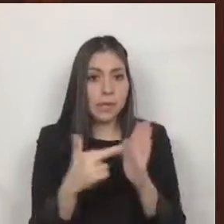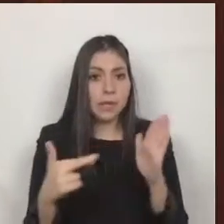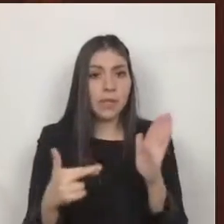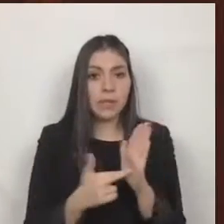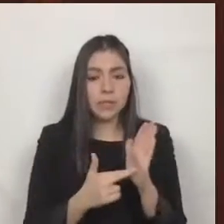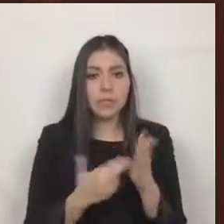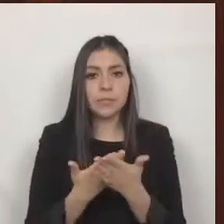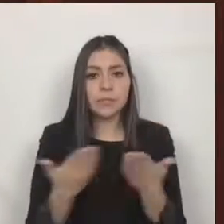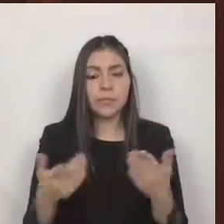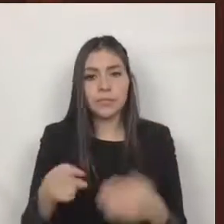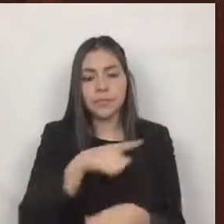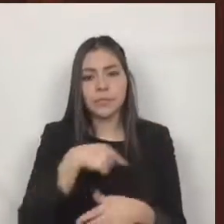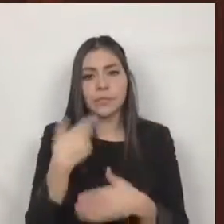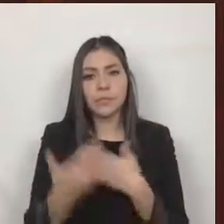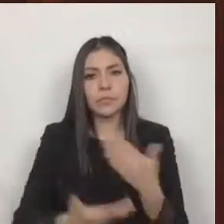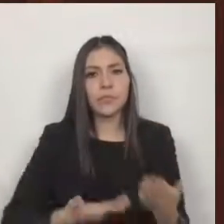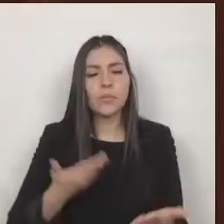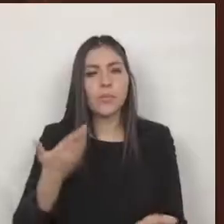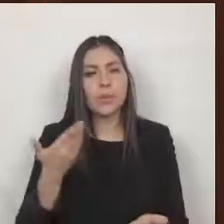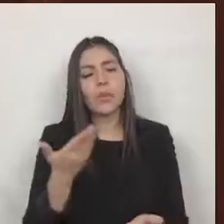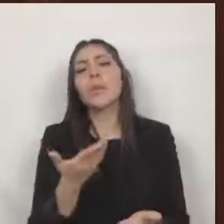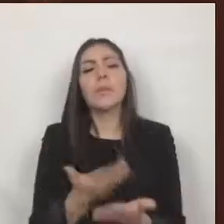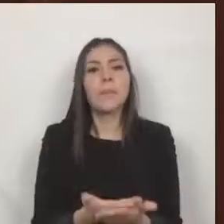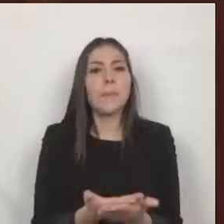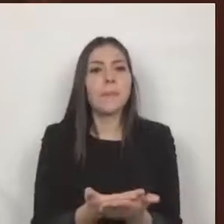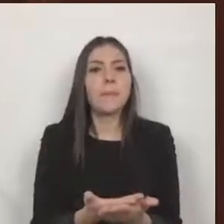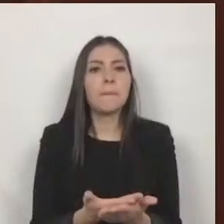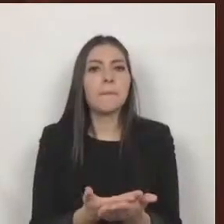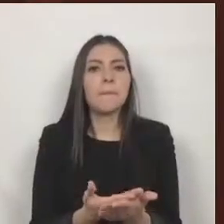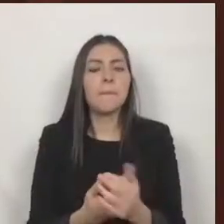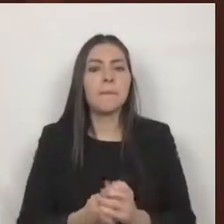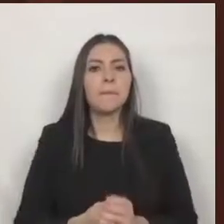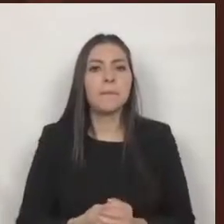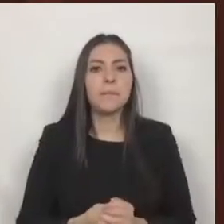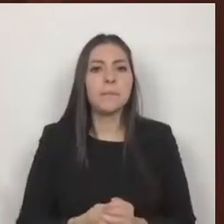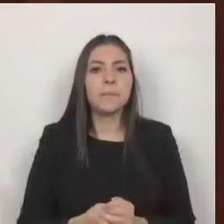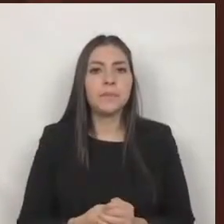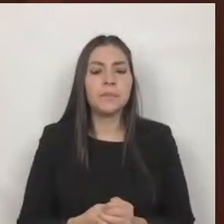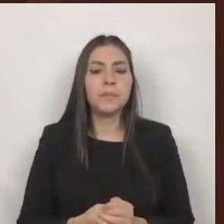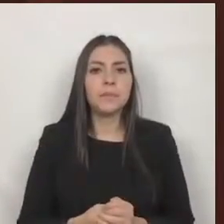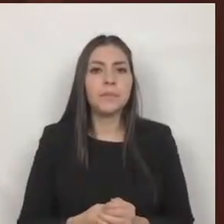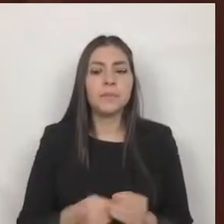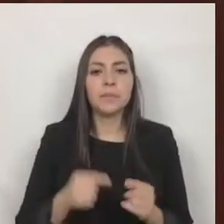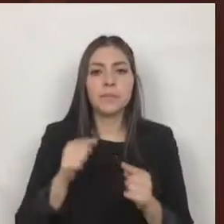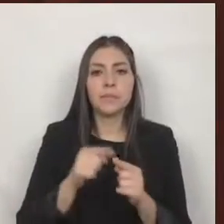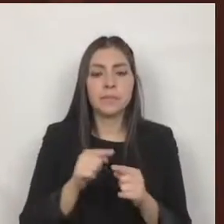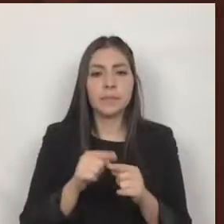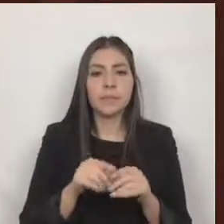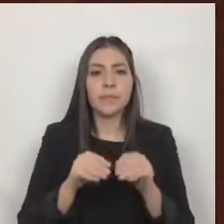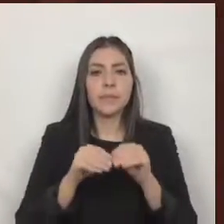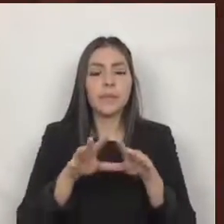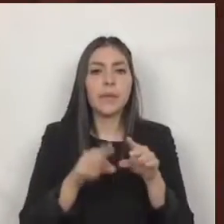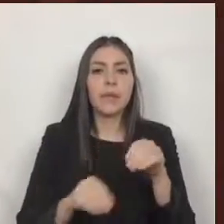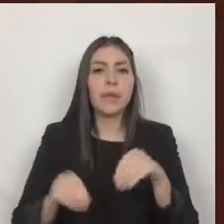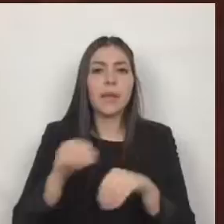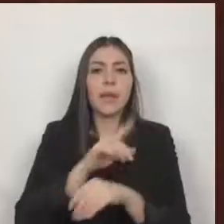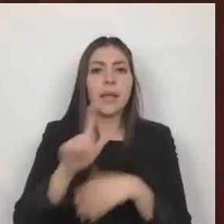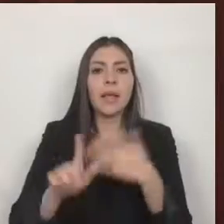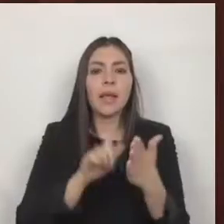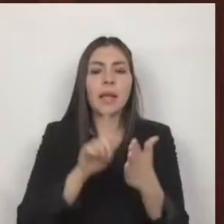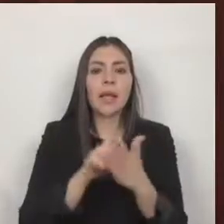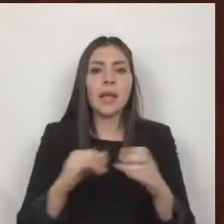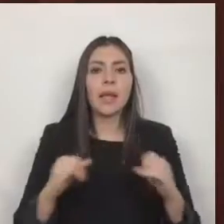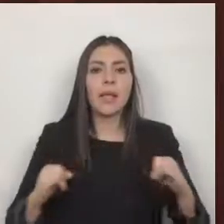consideración iniciativa con proyecto de decreto mediante la cual se expide la ley de institutos municipales de